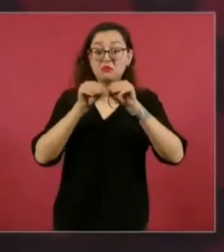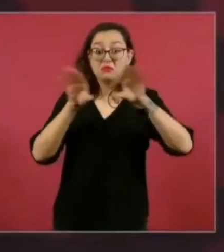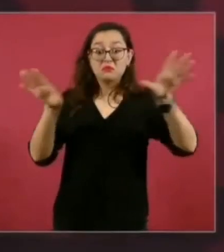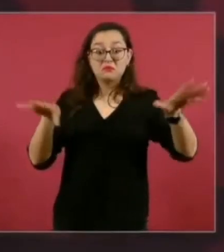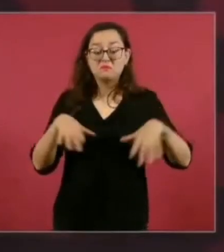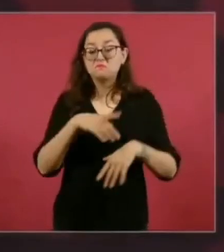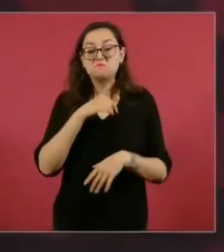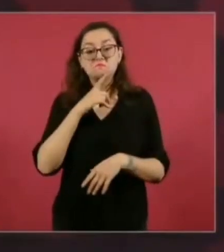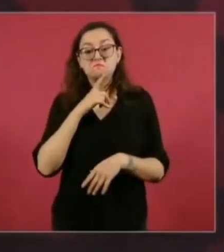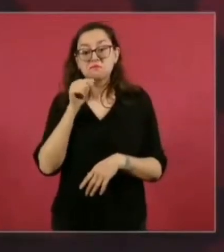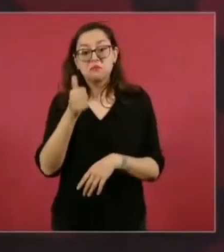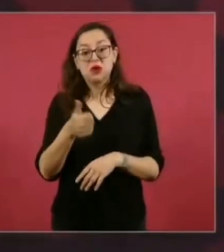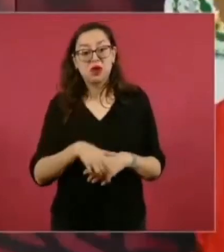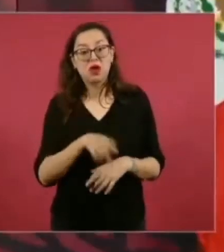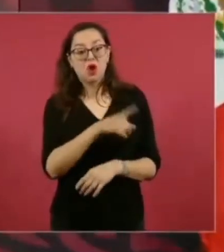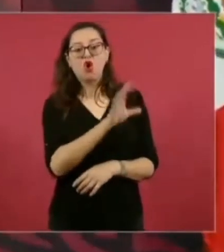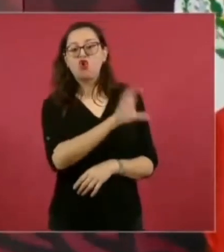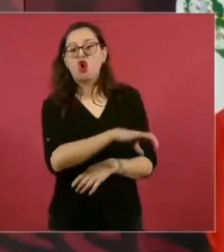delicado que esto.